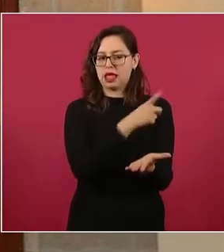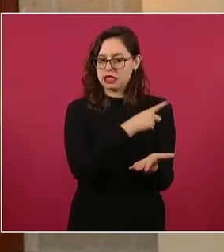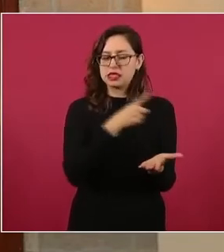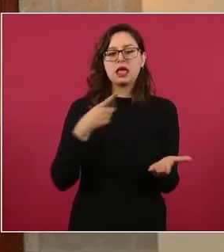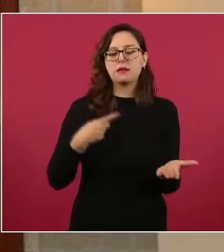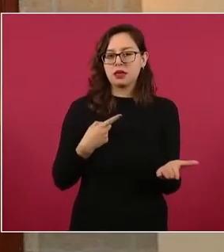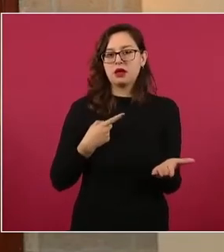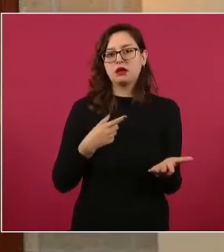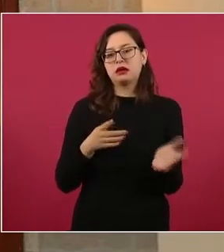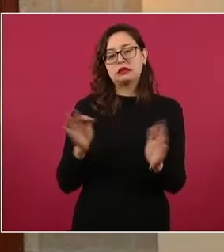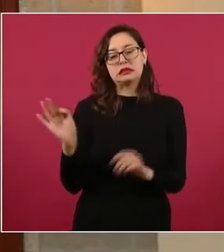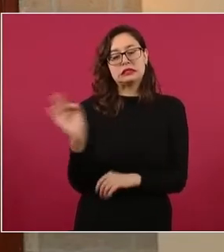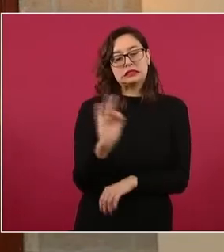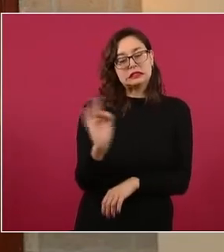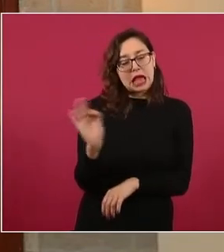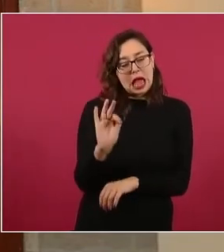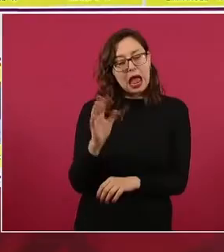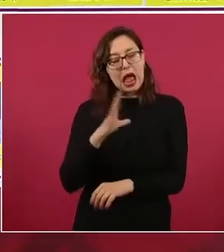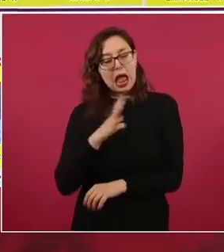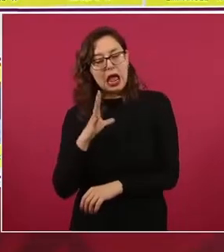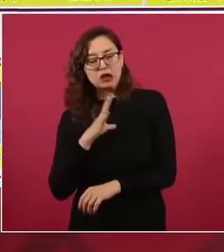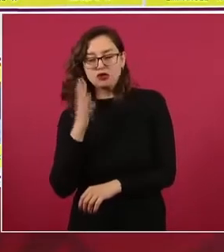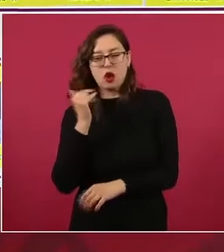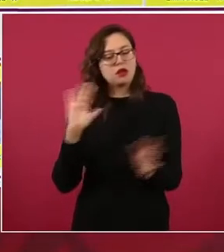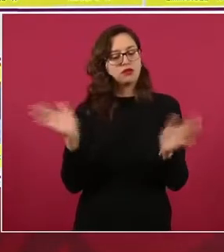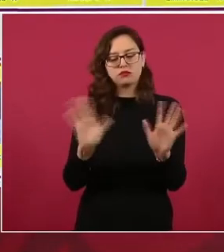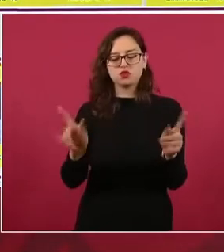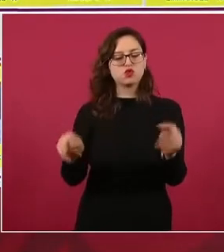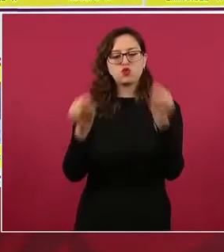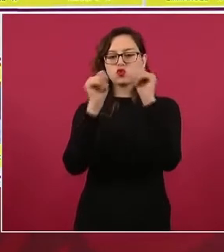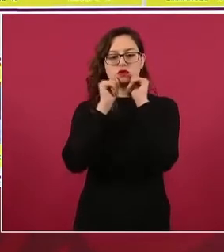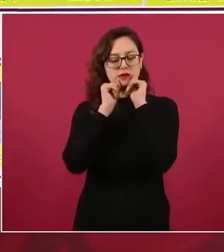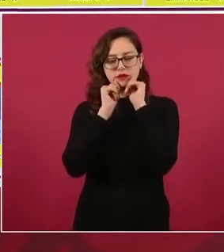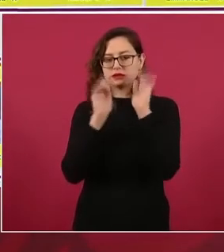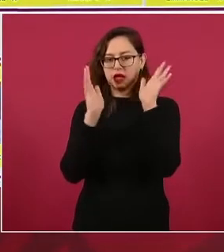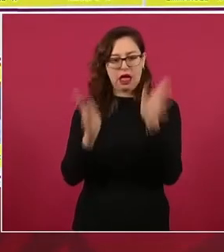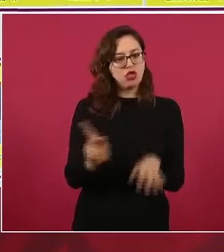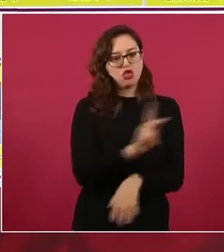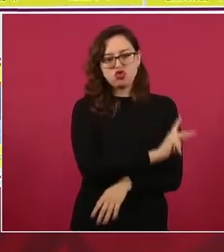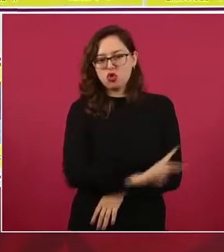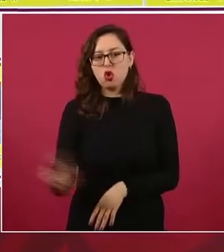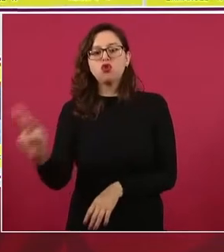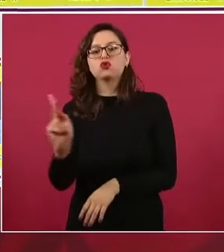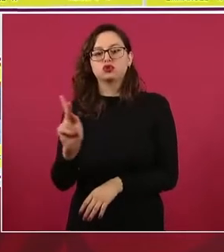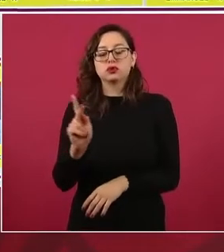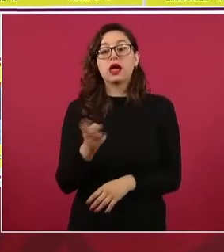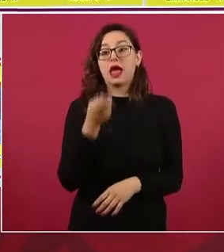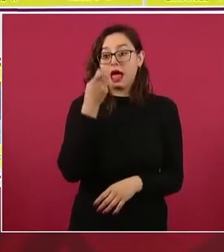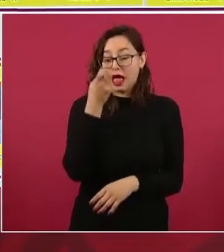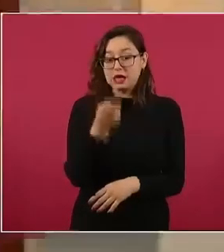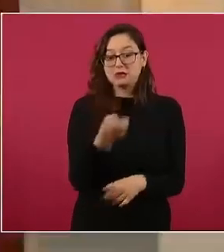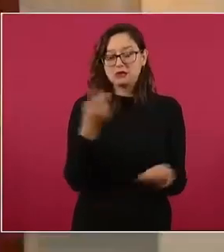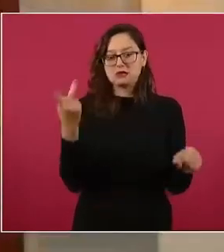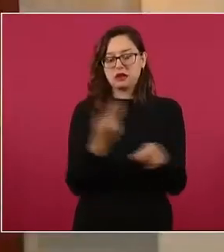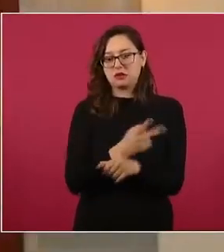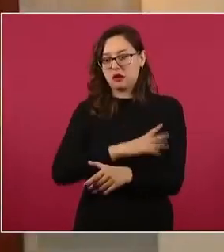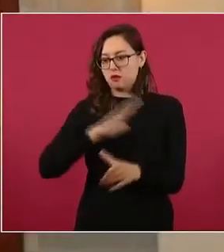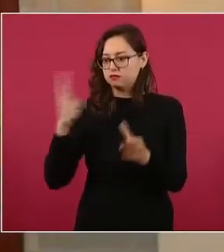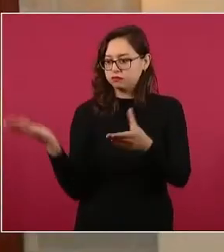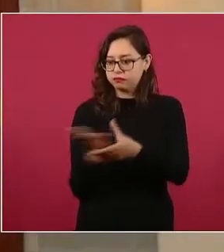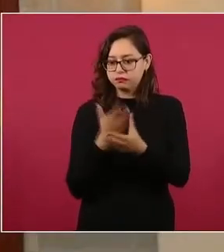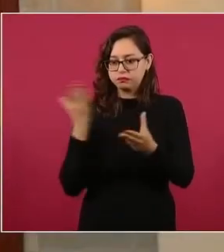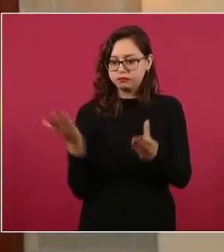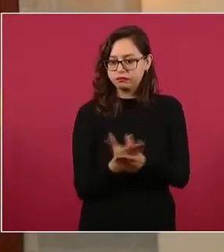fiscalías, pero este gobierno ha sido sensible a ese tema. Esto implicó en un primer momento un aumento de las carpetas de investigación,